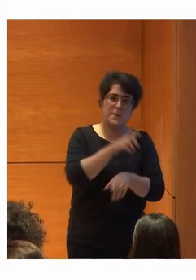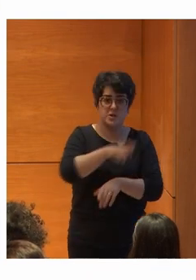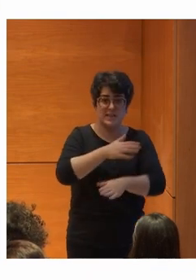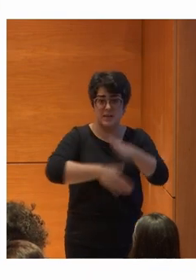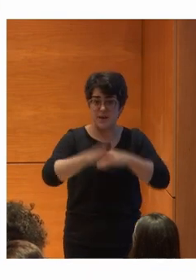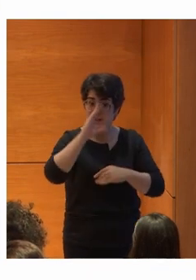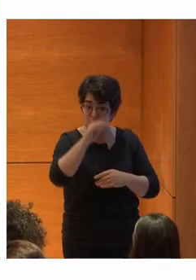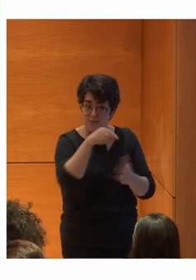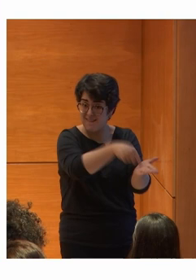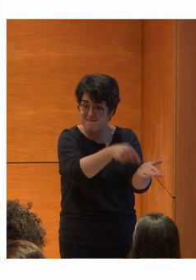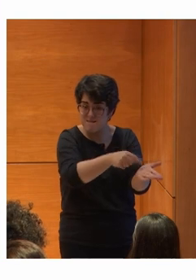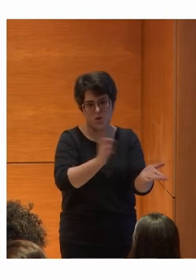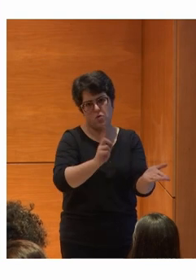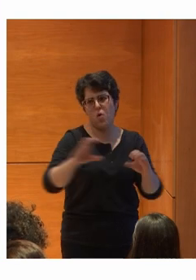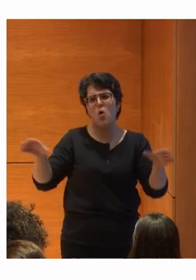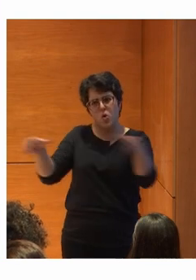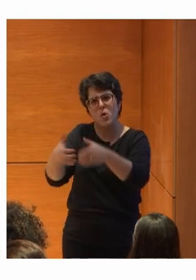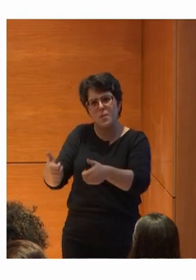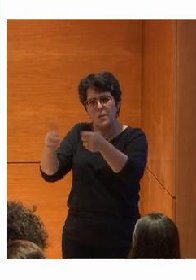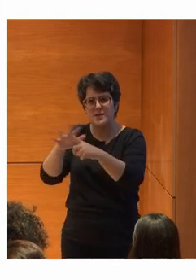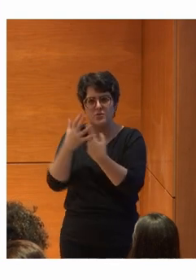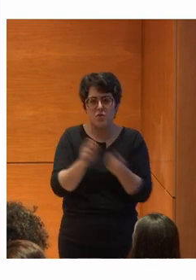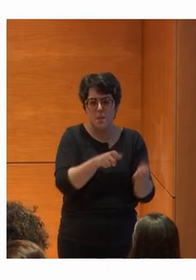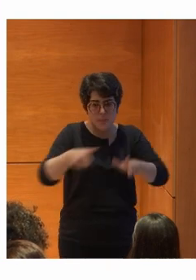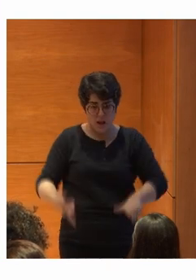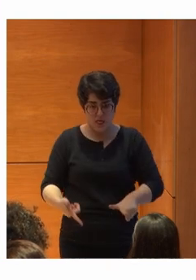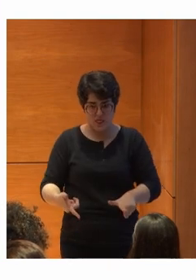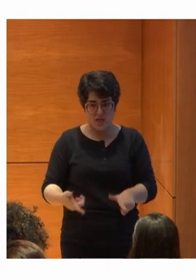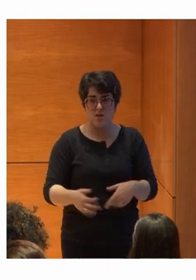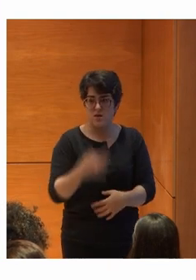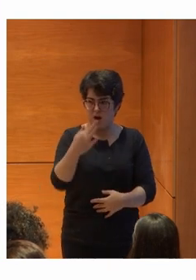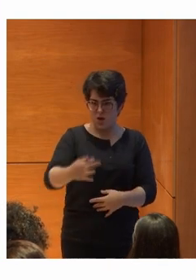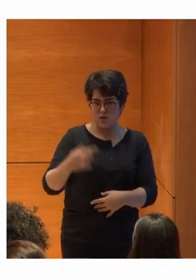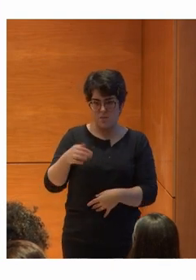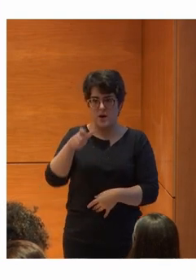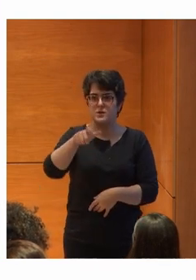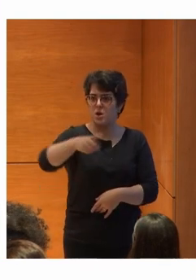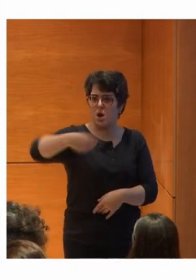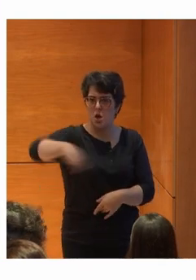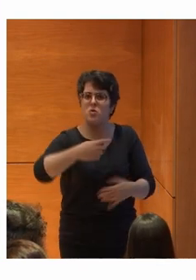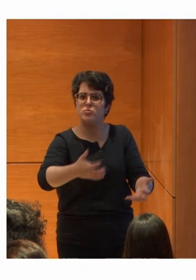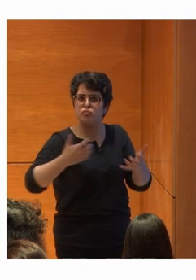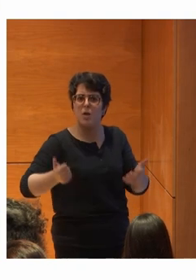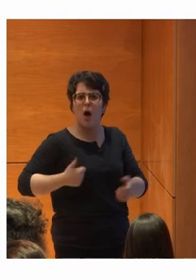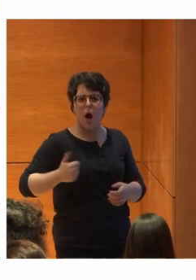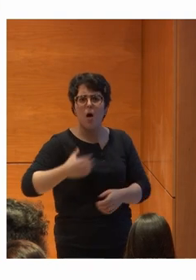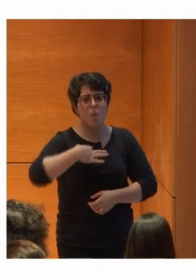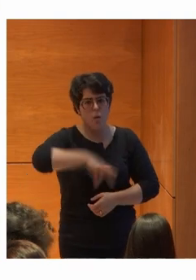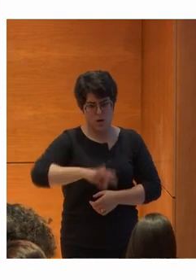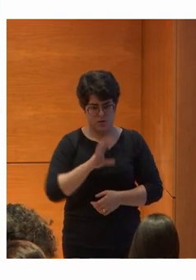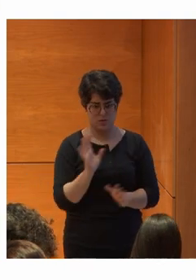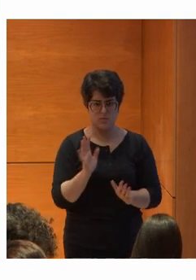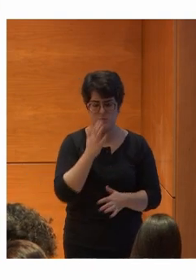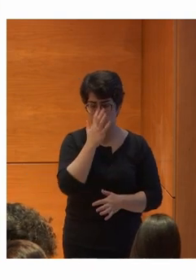intelectual Sino que hay Muchos más colectivos Que están en la misma situación Y son de alguna manera Beneficiarios De todo esto Para lo que estamos aquí